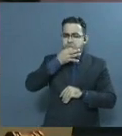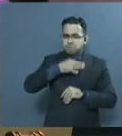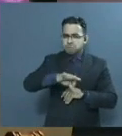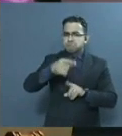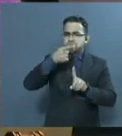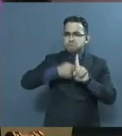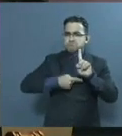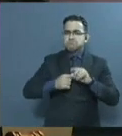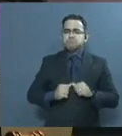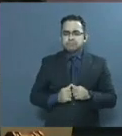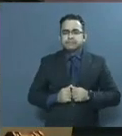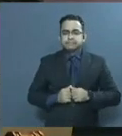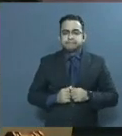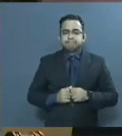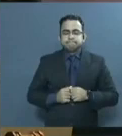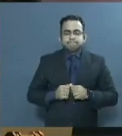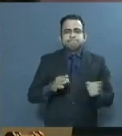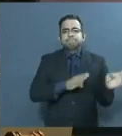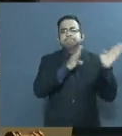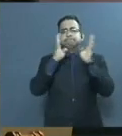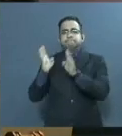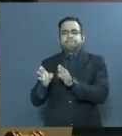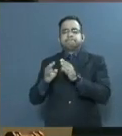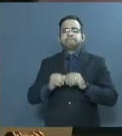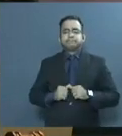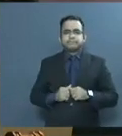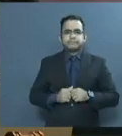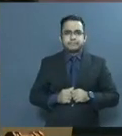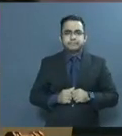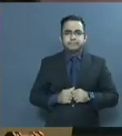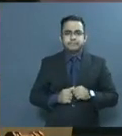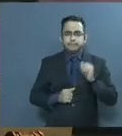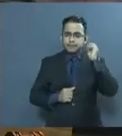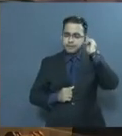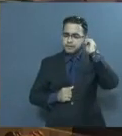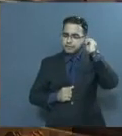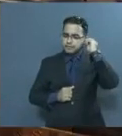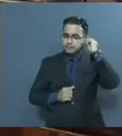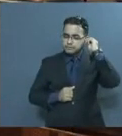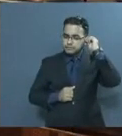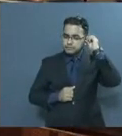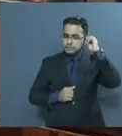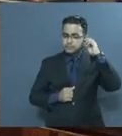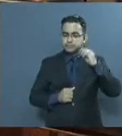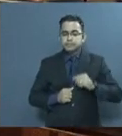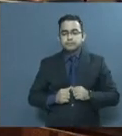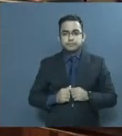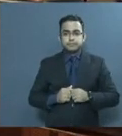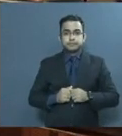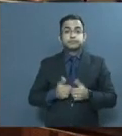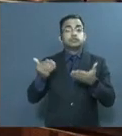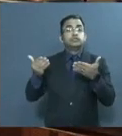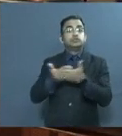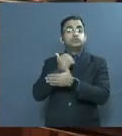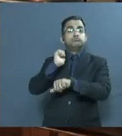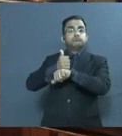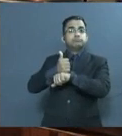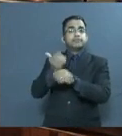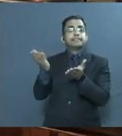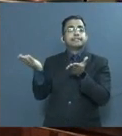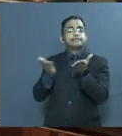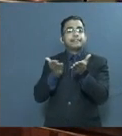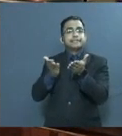Por otro lado, el registro inmobiliario ha puesto en marcha medidas administrativas y nuevos servicios